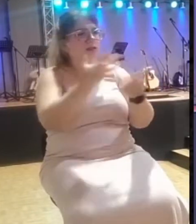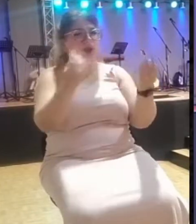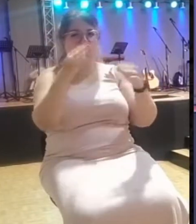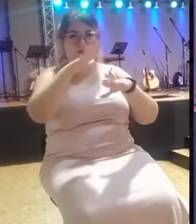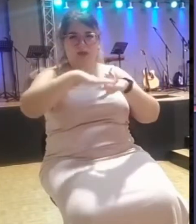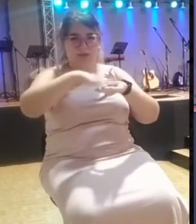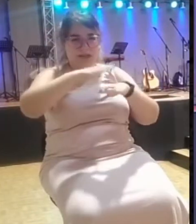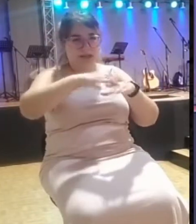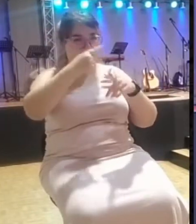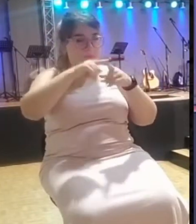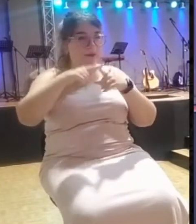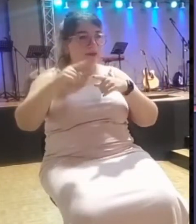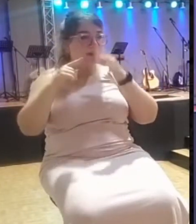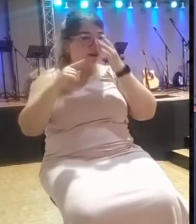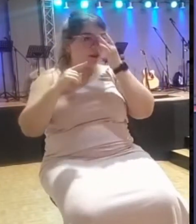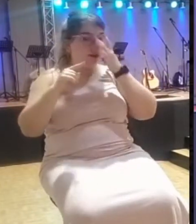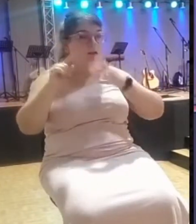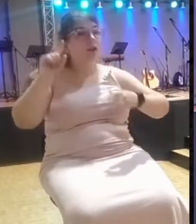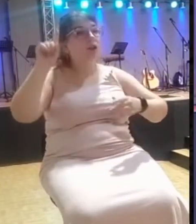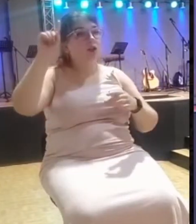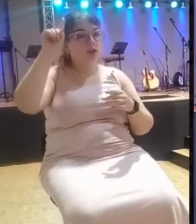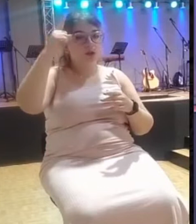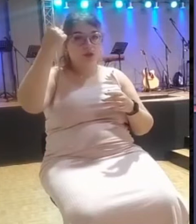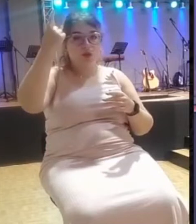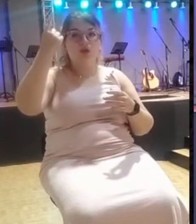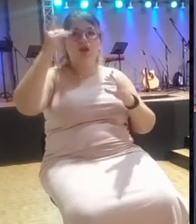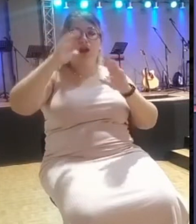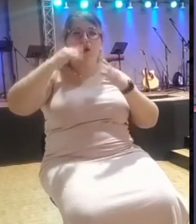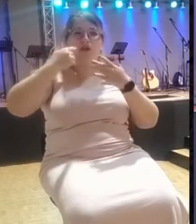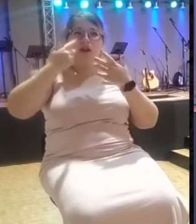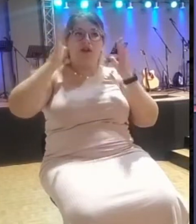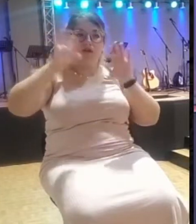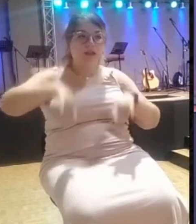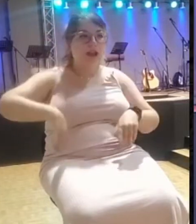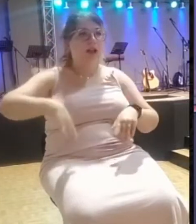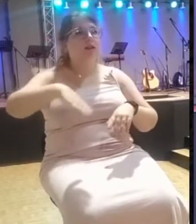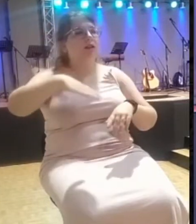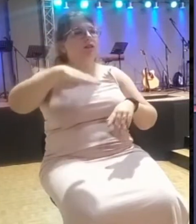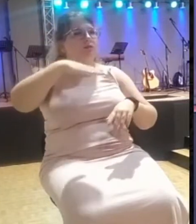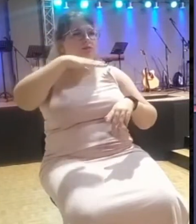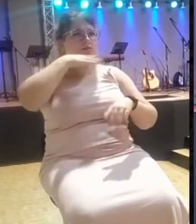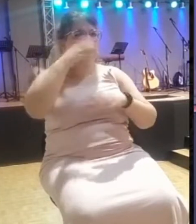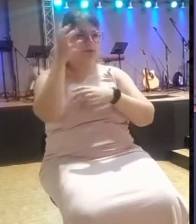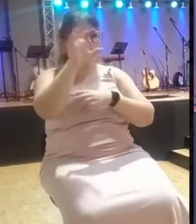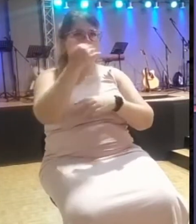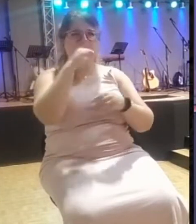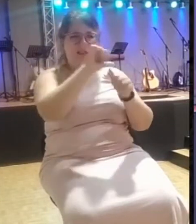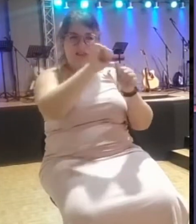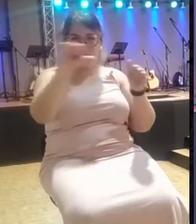Dios va a traer su ira. No sé si has sabido lo que ha pasado esta semana,